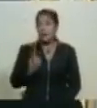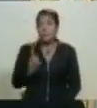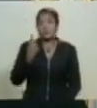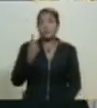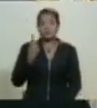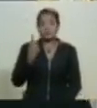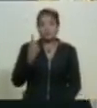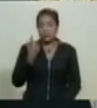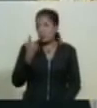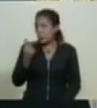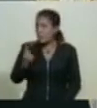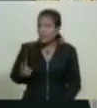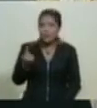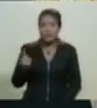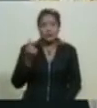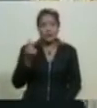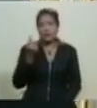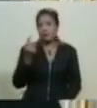primera vez